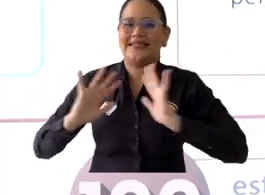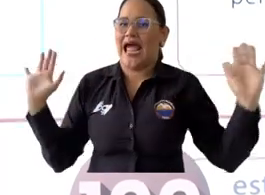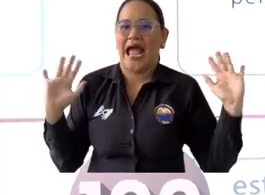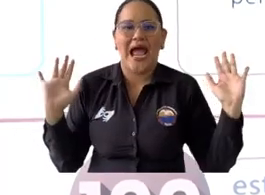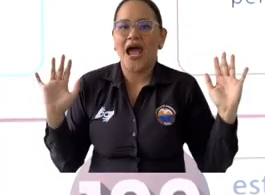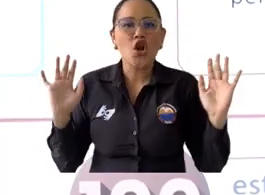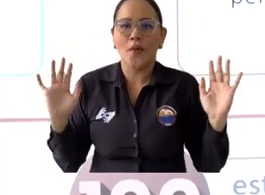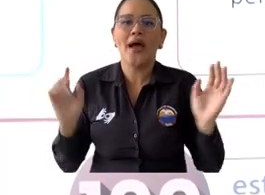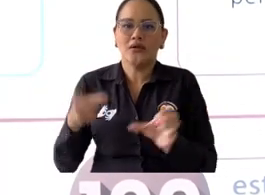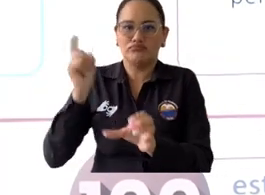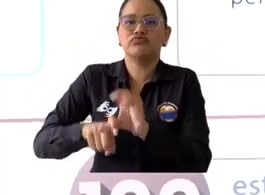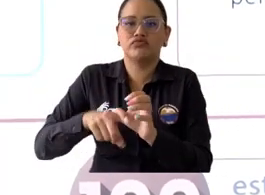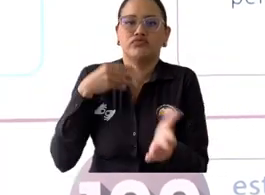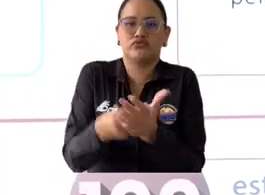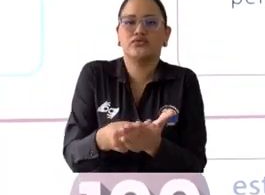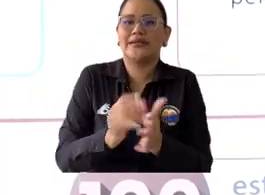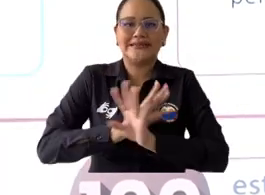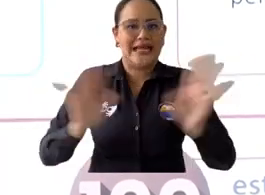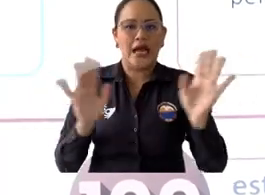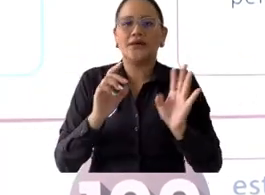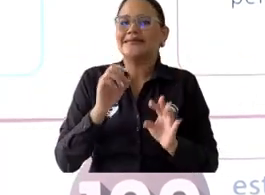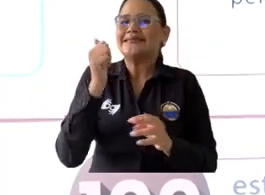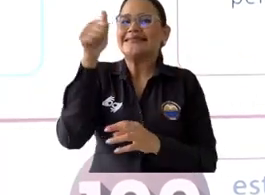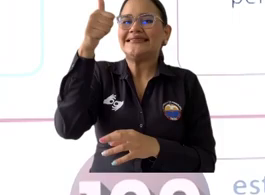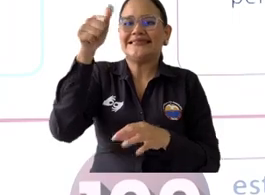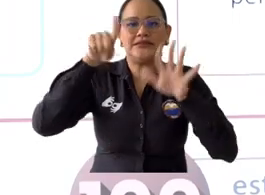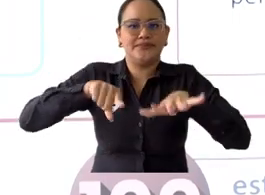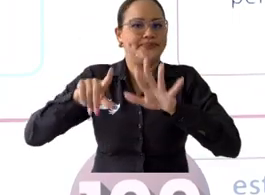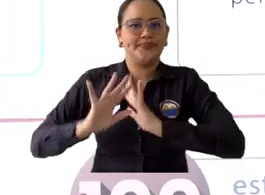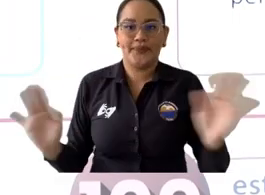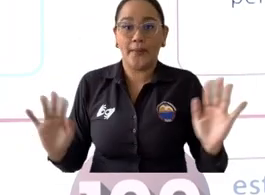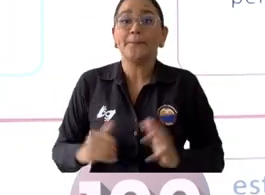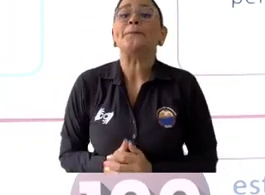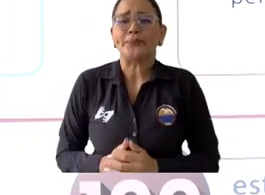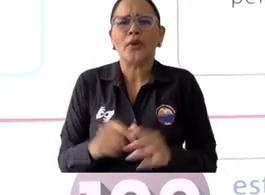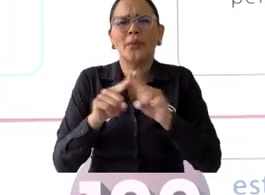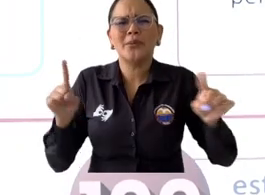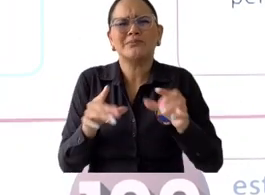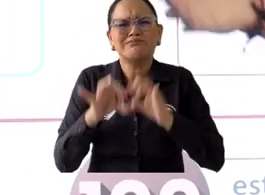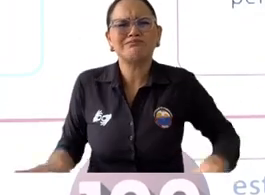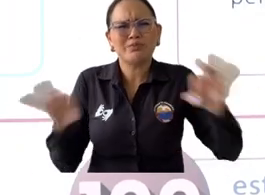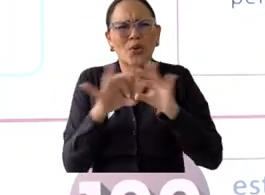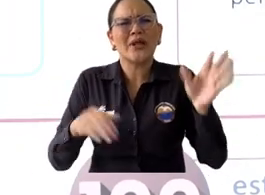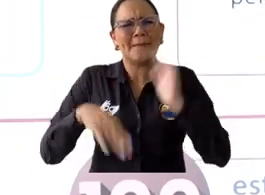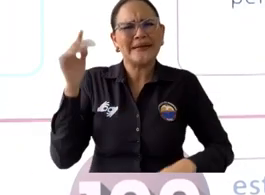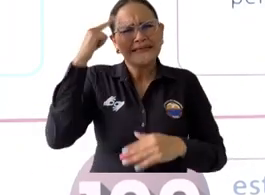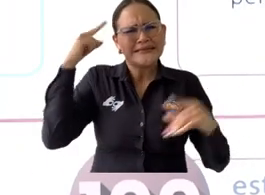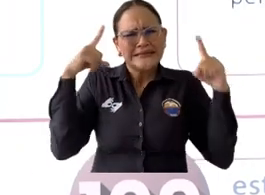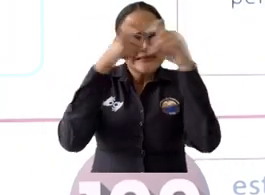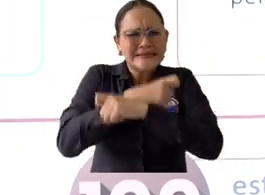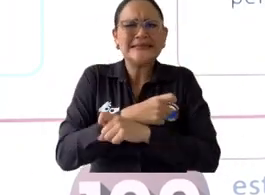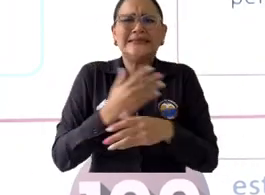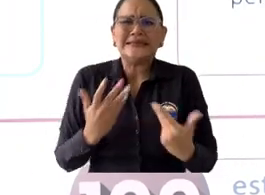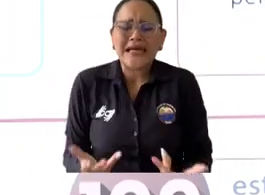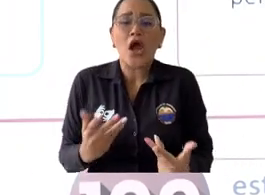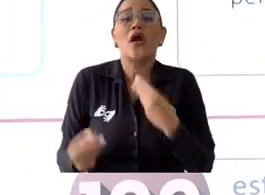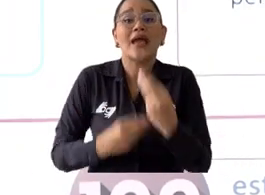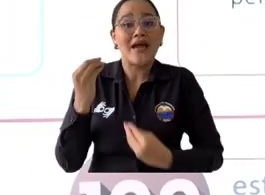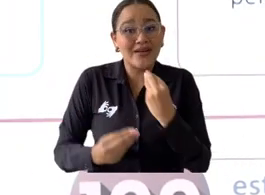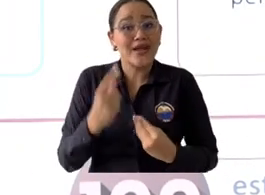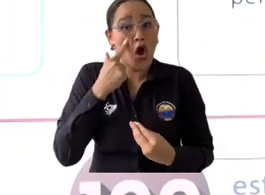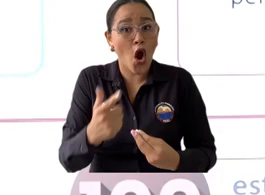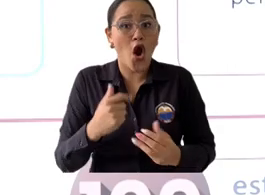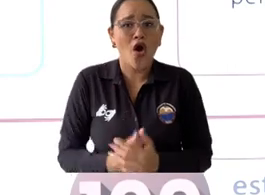necesitamos volver a establecer un mecanismo de seguimiento académico porque no puede repetirse asignaturas de manera indeterminada. No se pueden